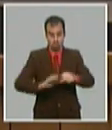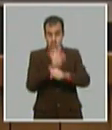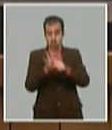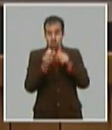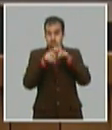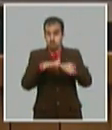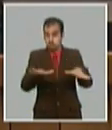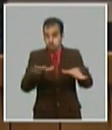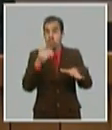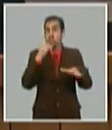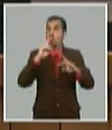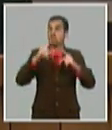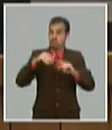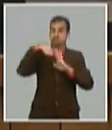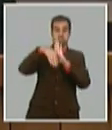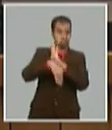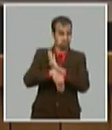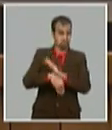curva vuelve a caer